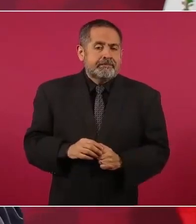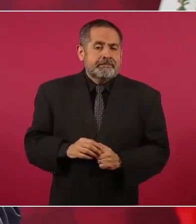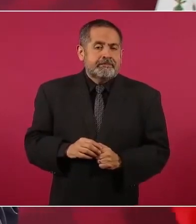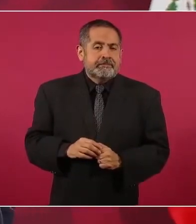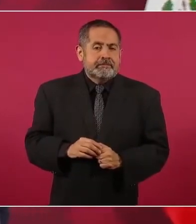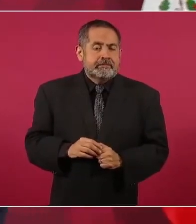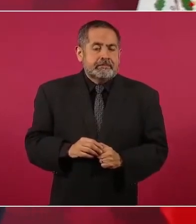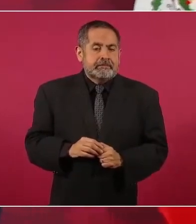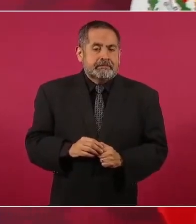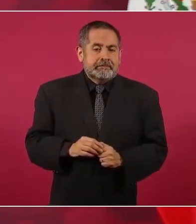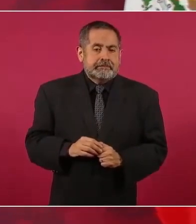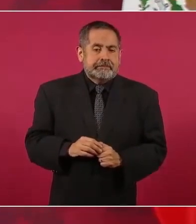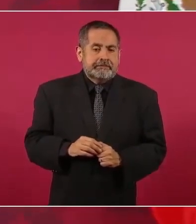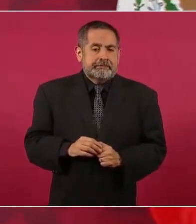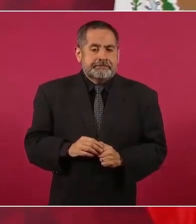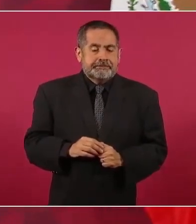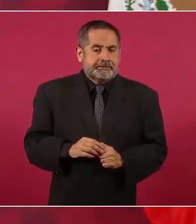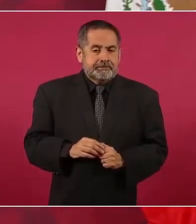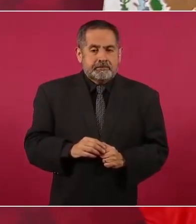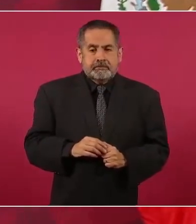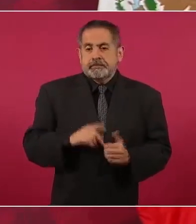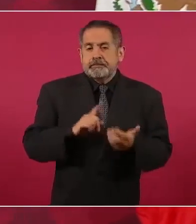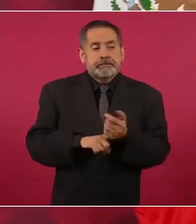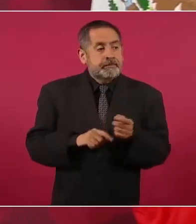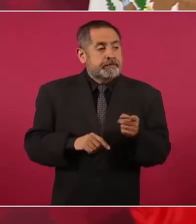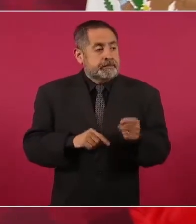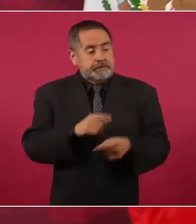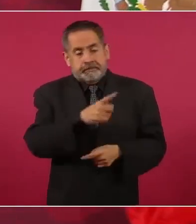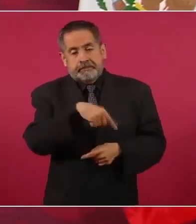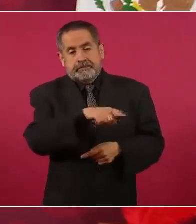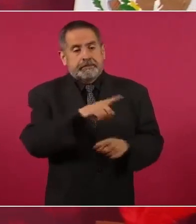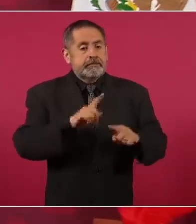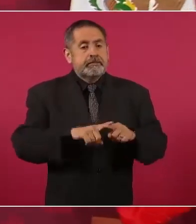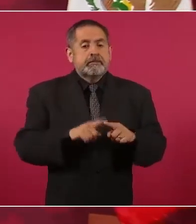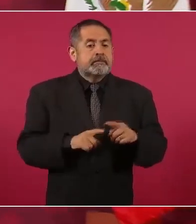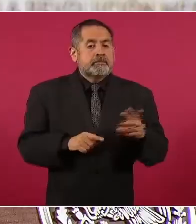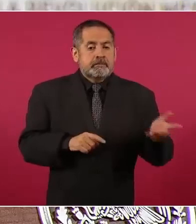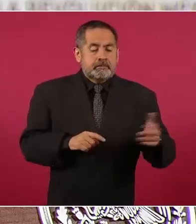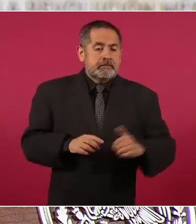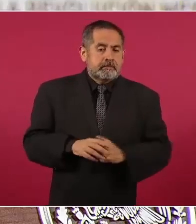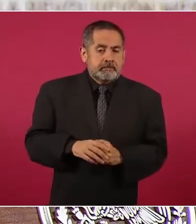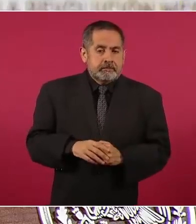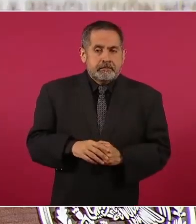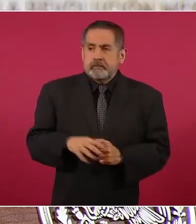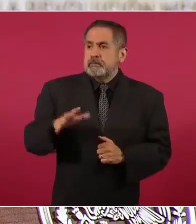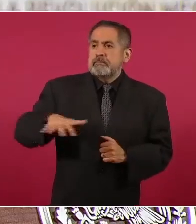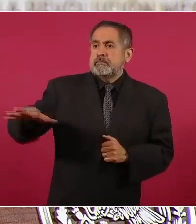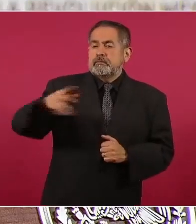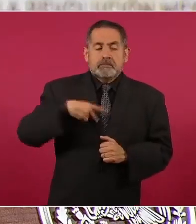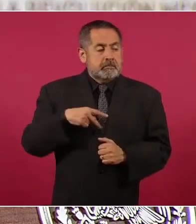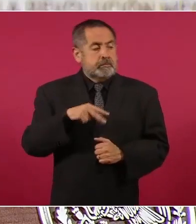de que son mal vistos,